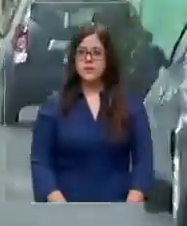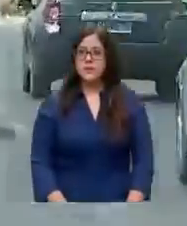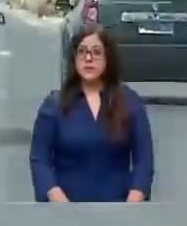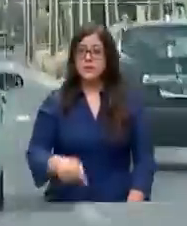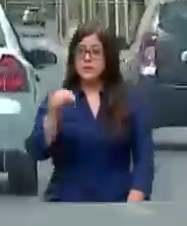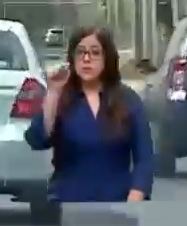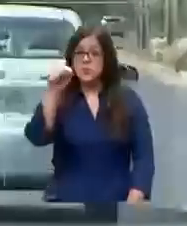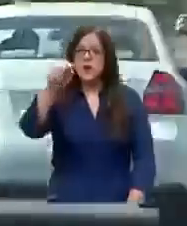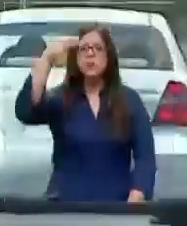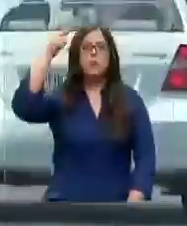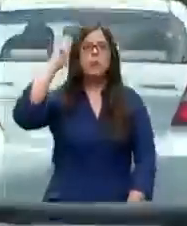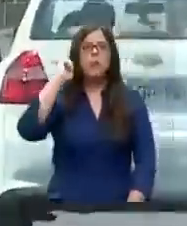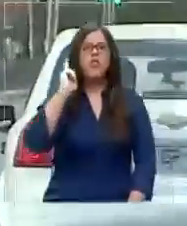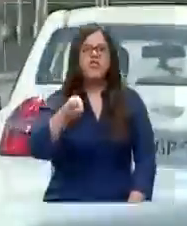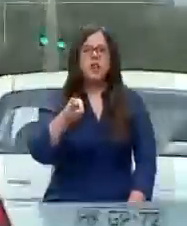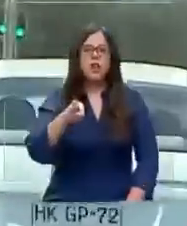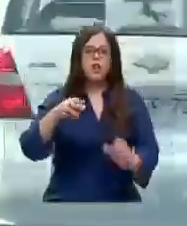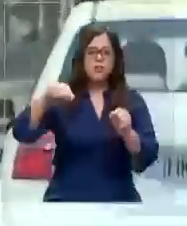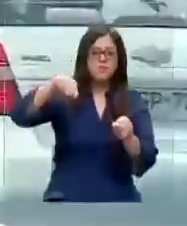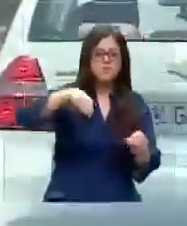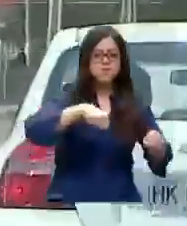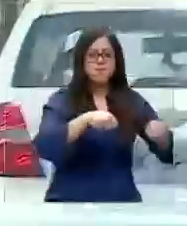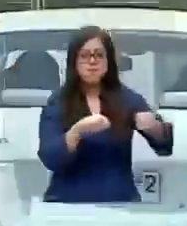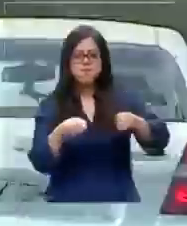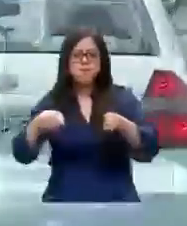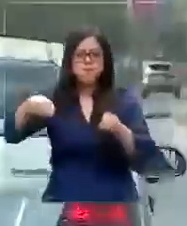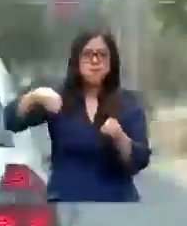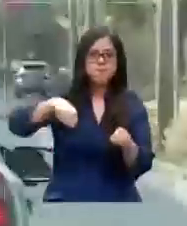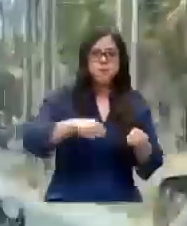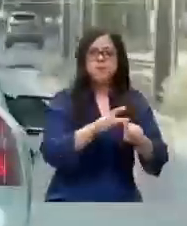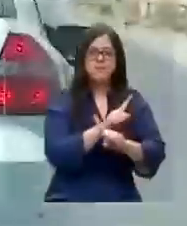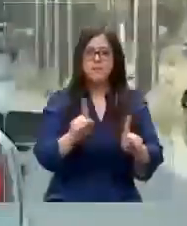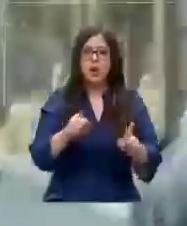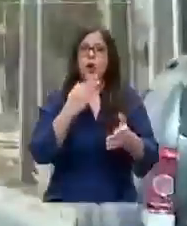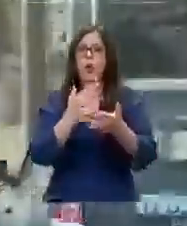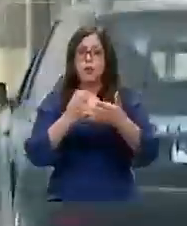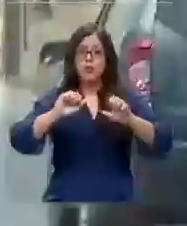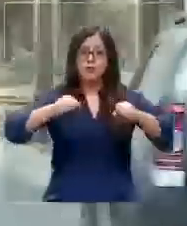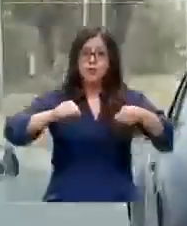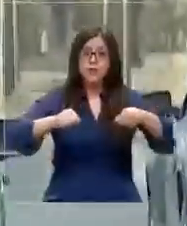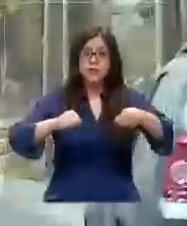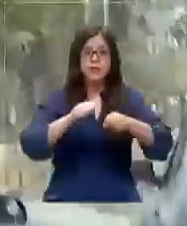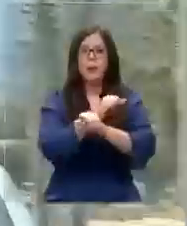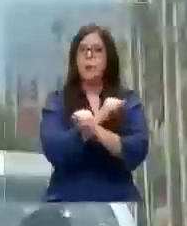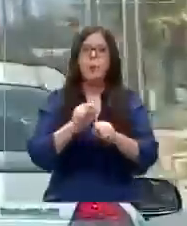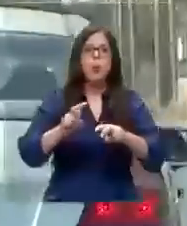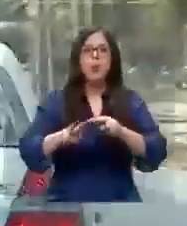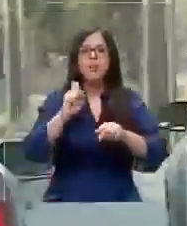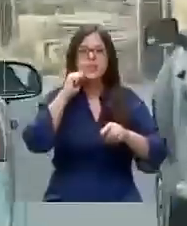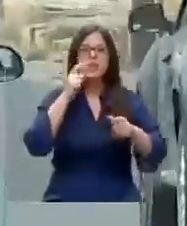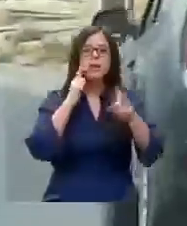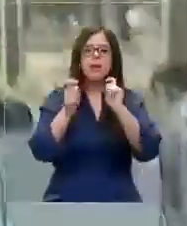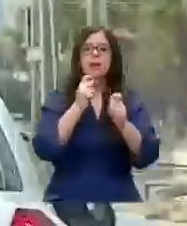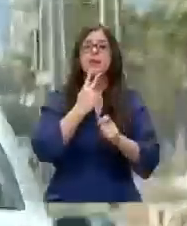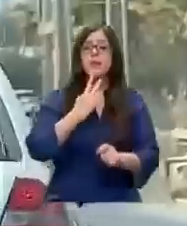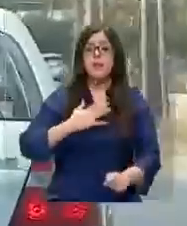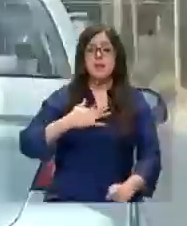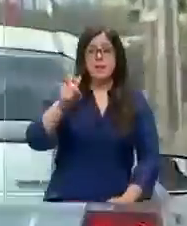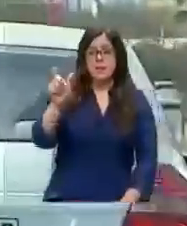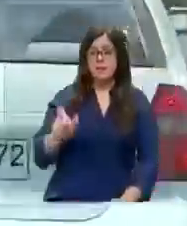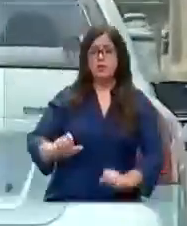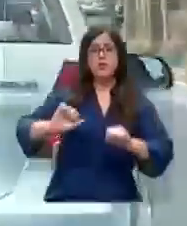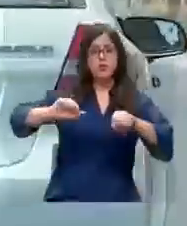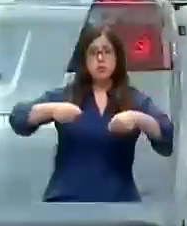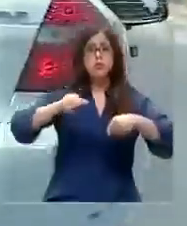Esto está prohibido. Zigzaguear o conejear en las calles cuando los vehículos están en marcha no se puede hacer porque pone en riesgo la vida no solo del